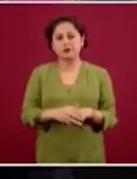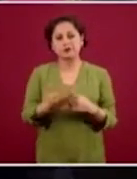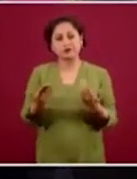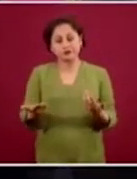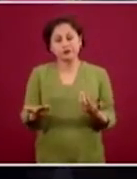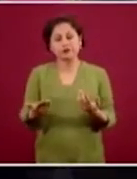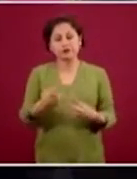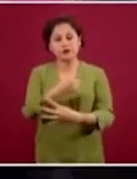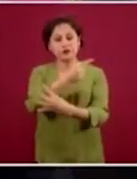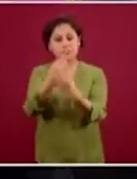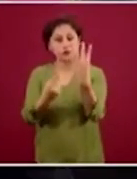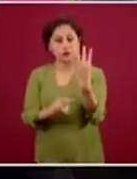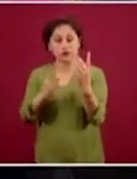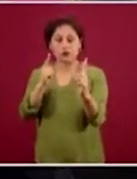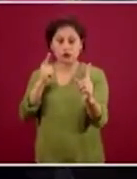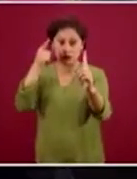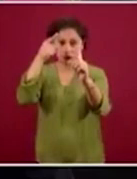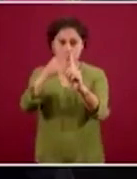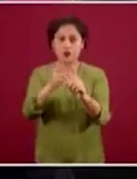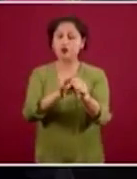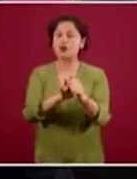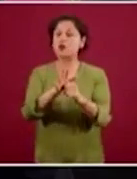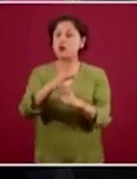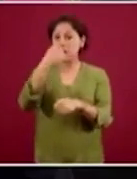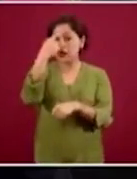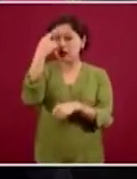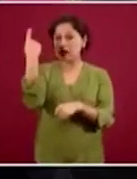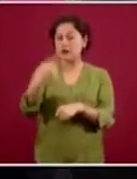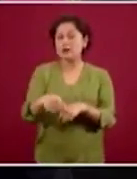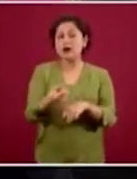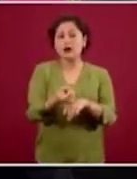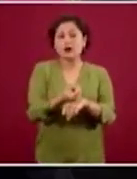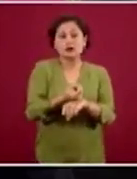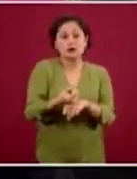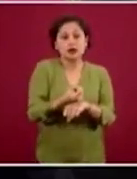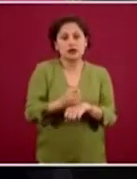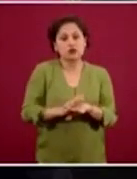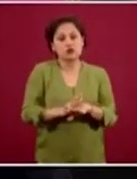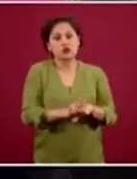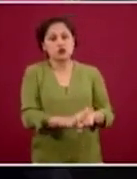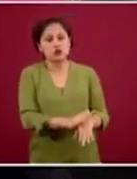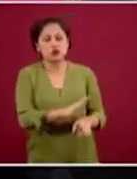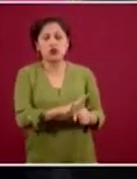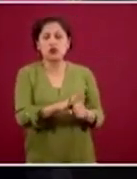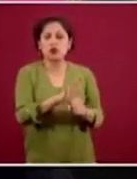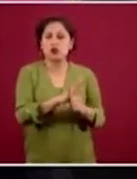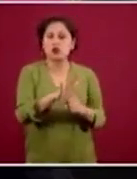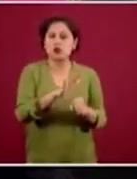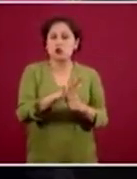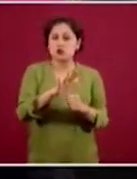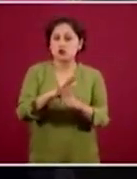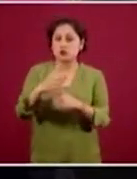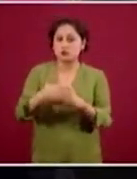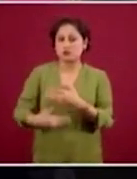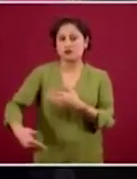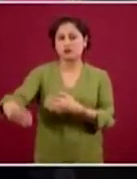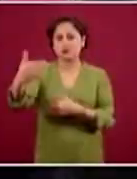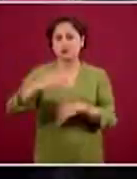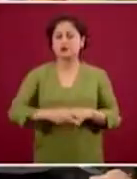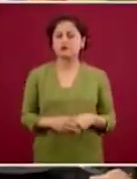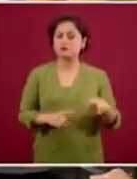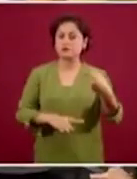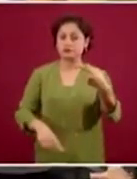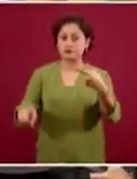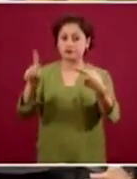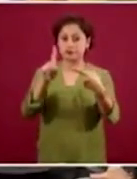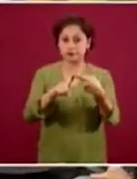objetivos específicos para seguir y para poder cumplir durante esta pandemia. Número uno, optimizar la reserva de